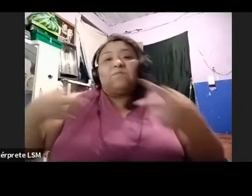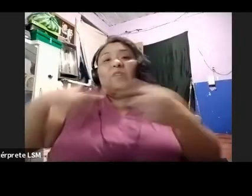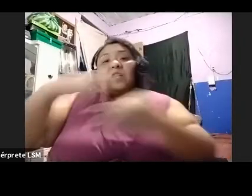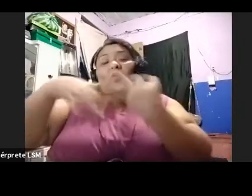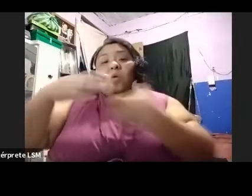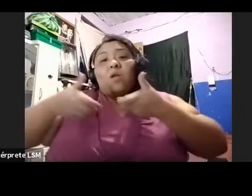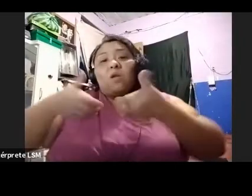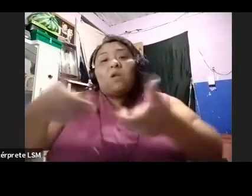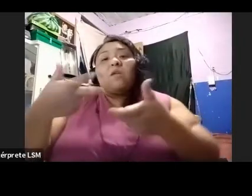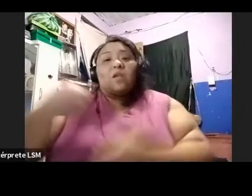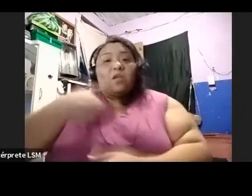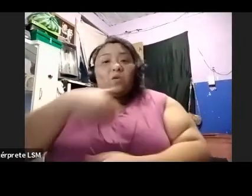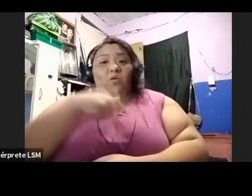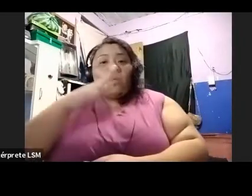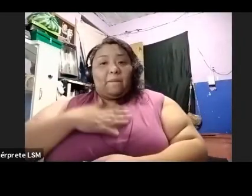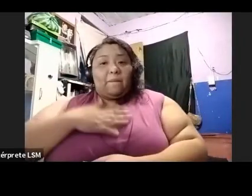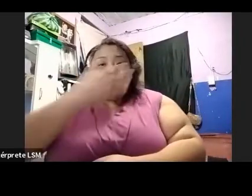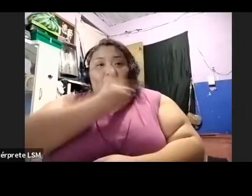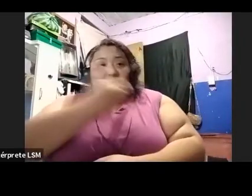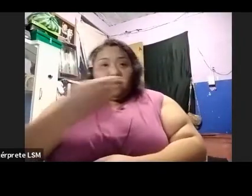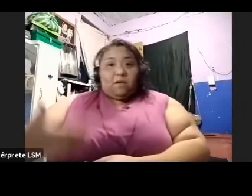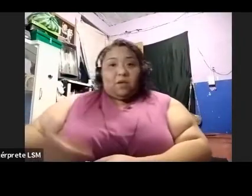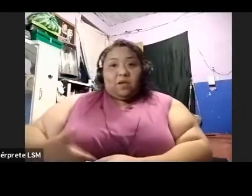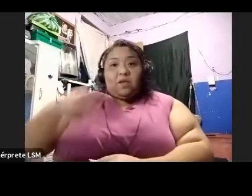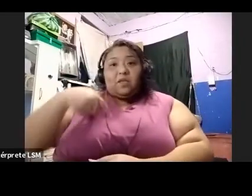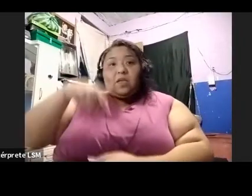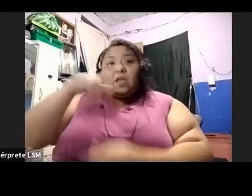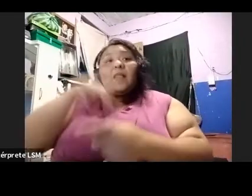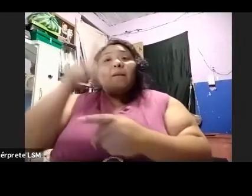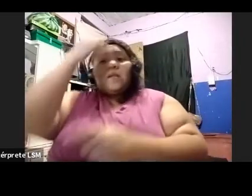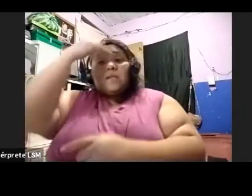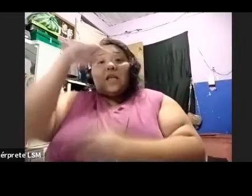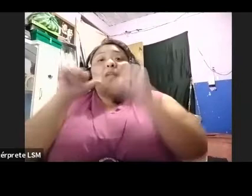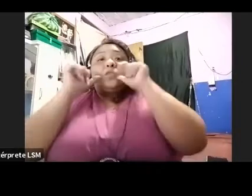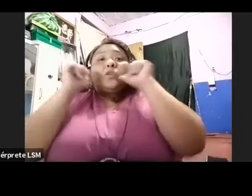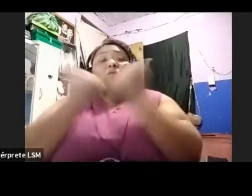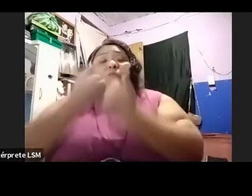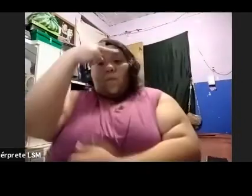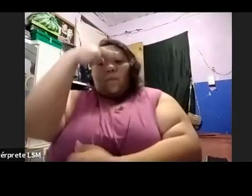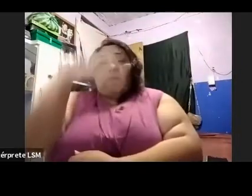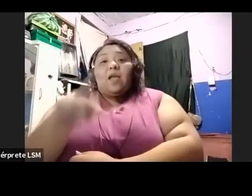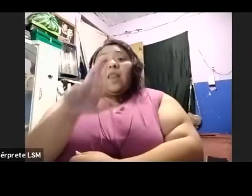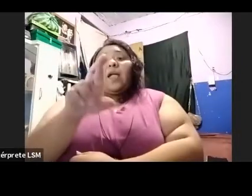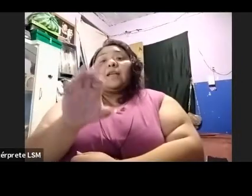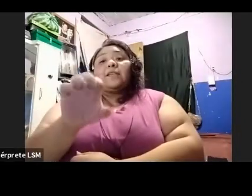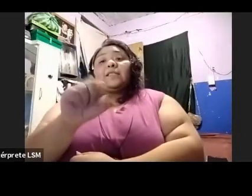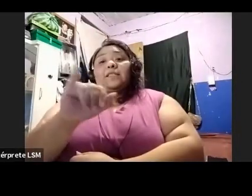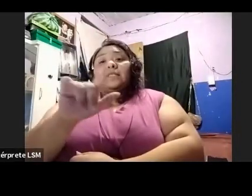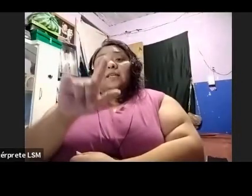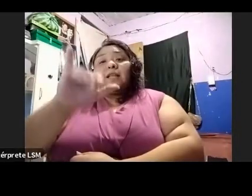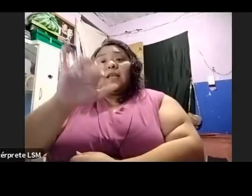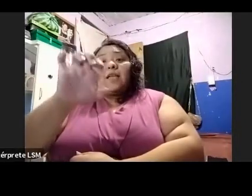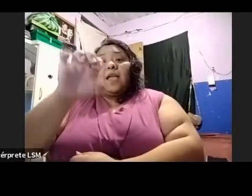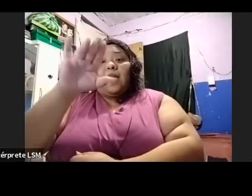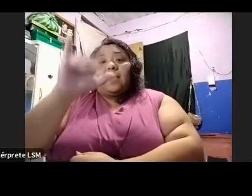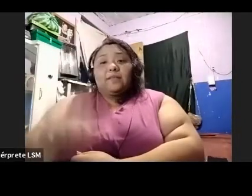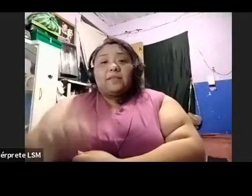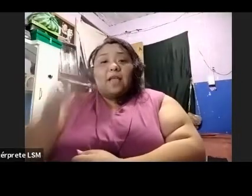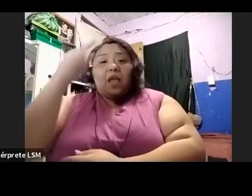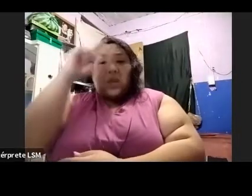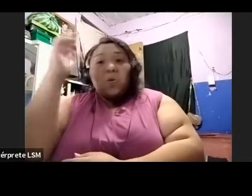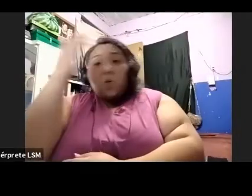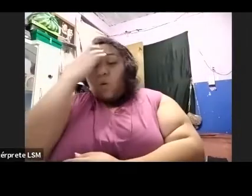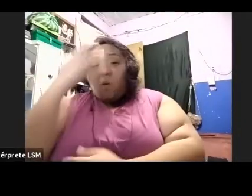presidente de la Asociación Mexicana de Resiliencia, reconozco y recomiendo el libro, el cual a través de una lectura amable y